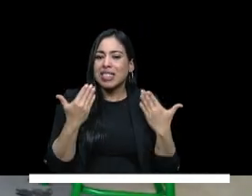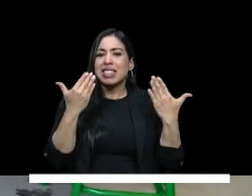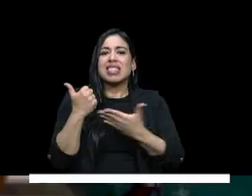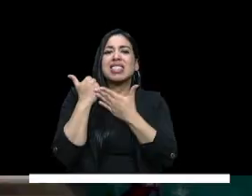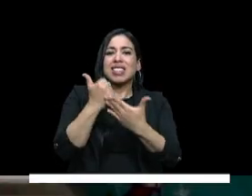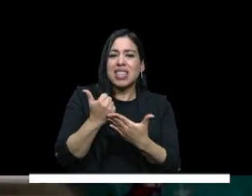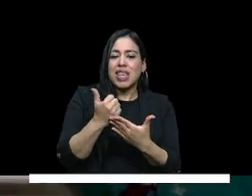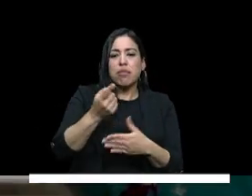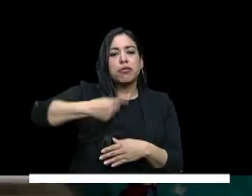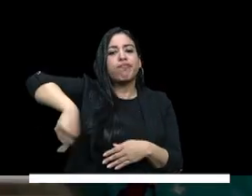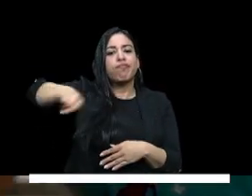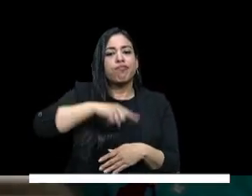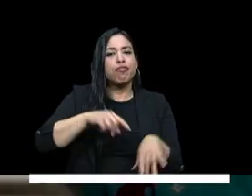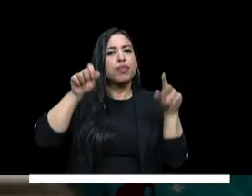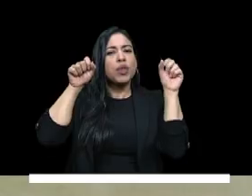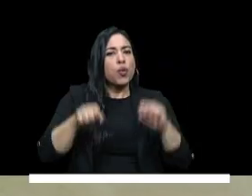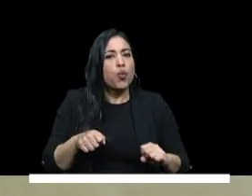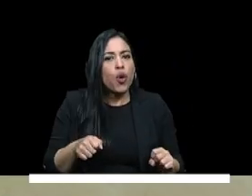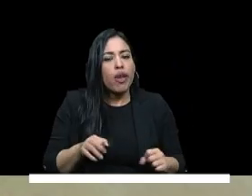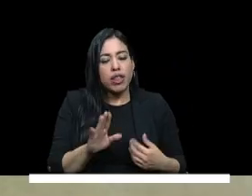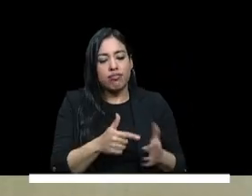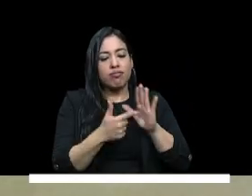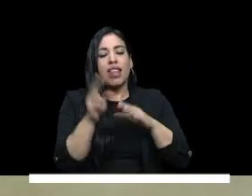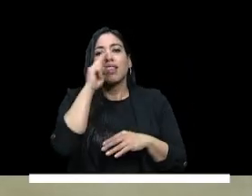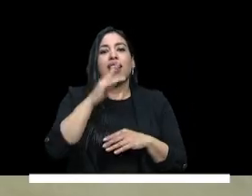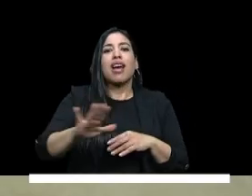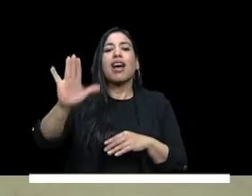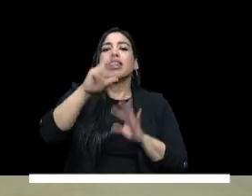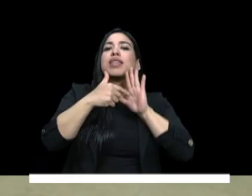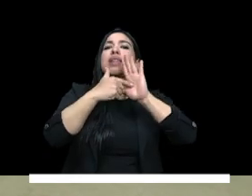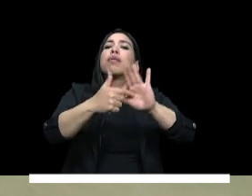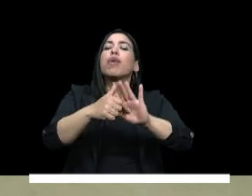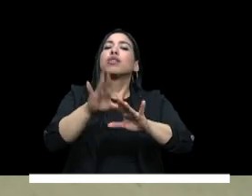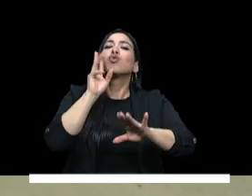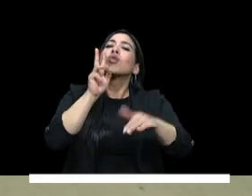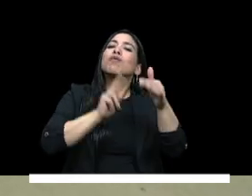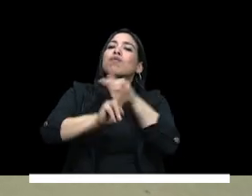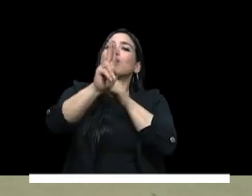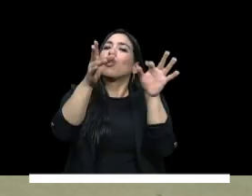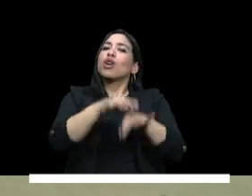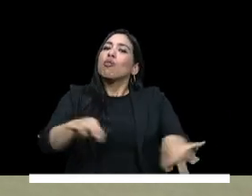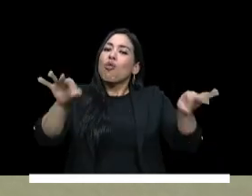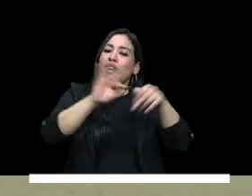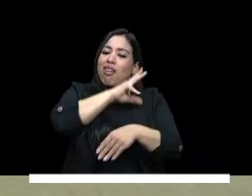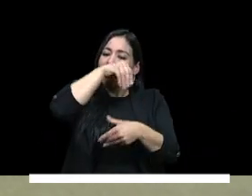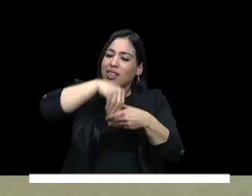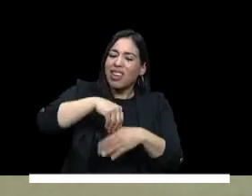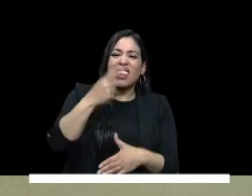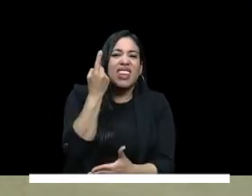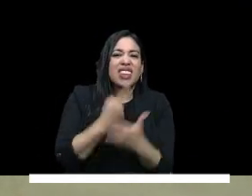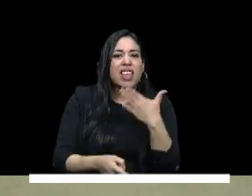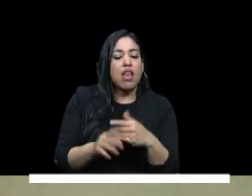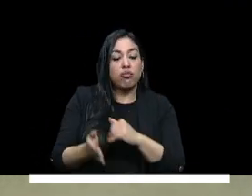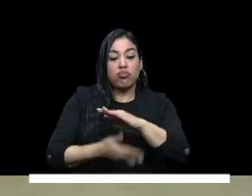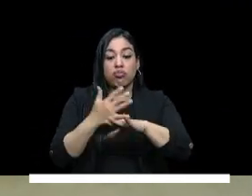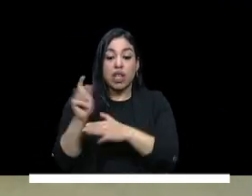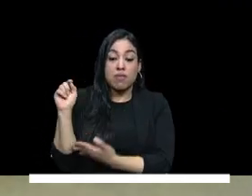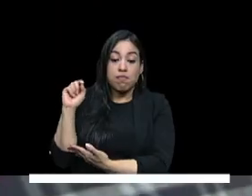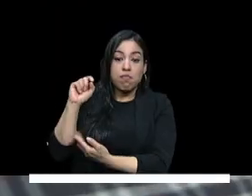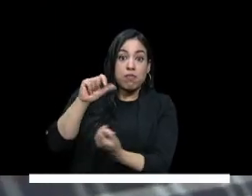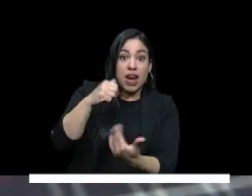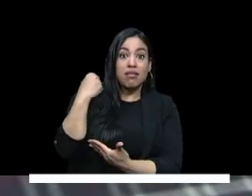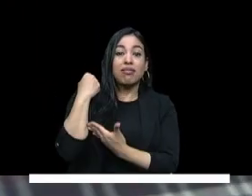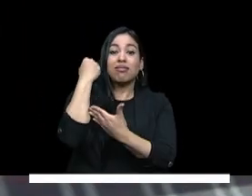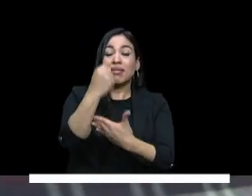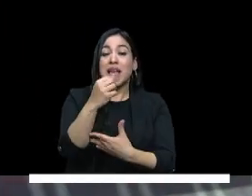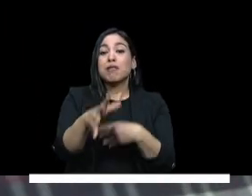que podamos presentarle al país hoy una visión que integra además de una nueva apuesta de financiamiento